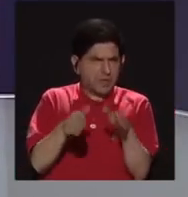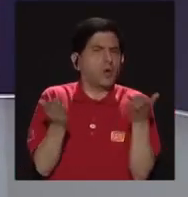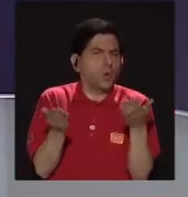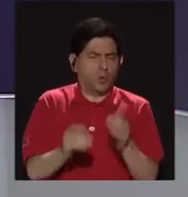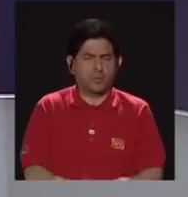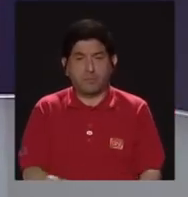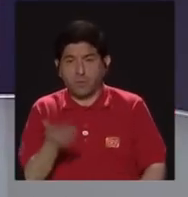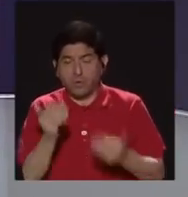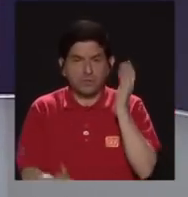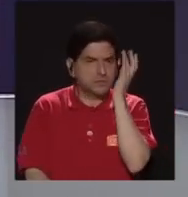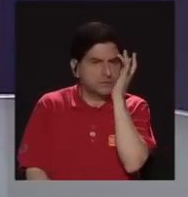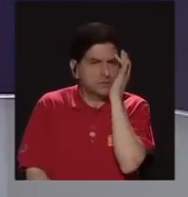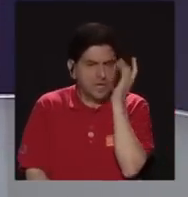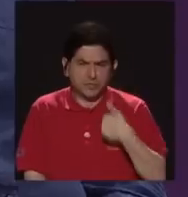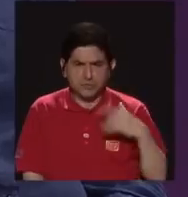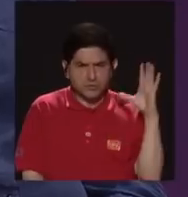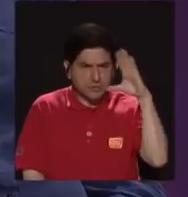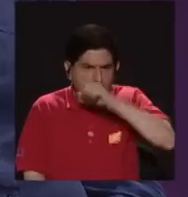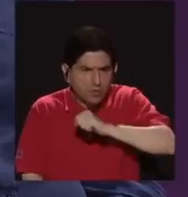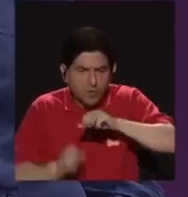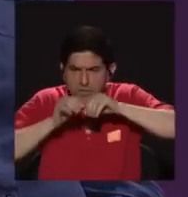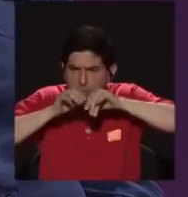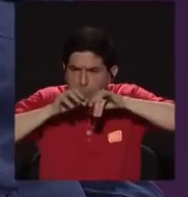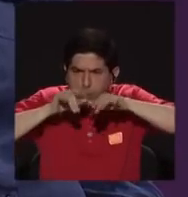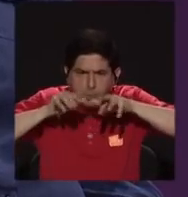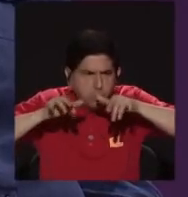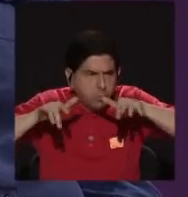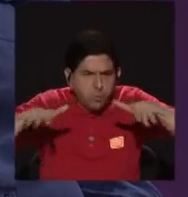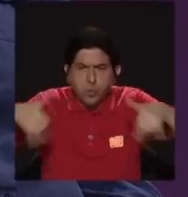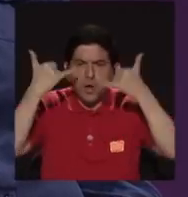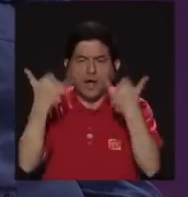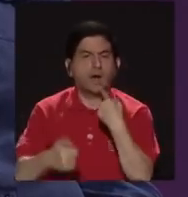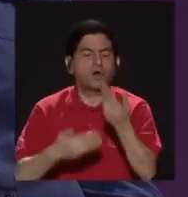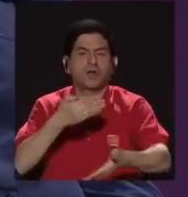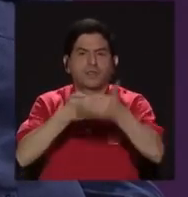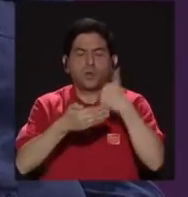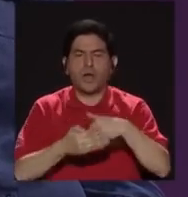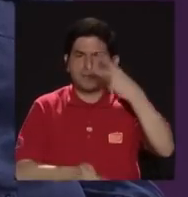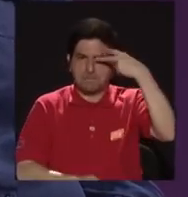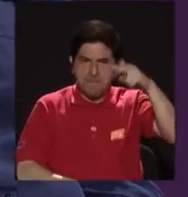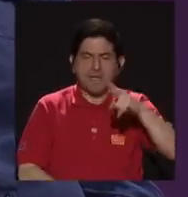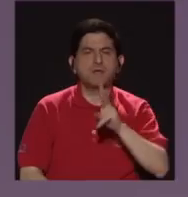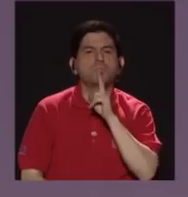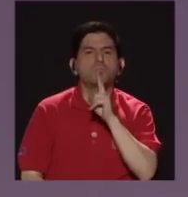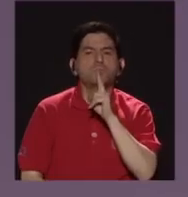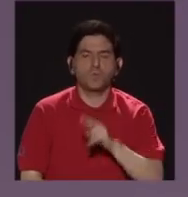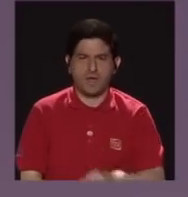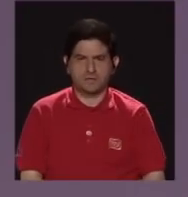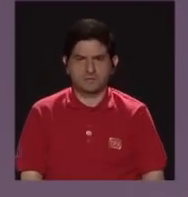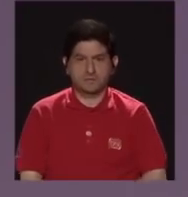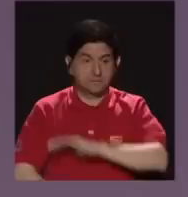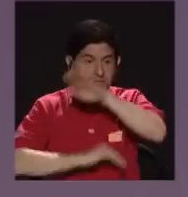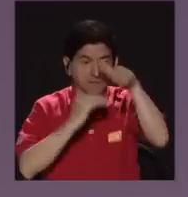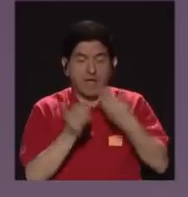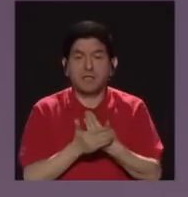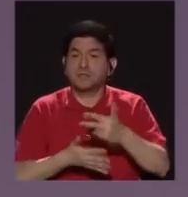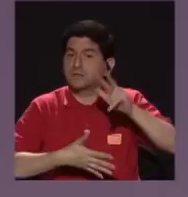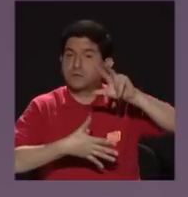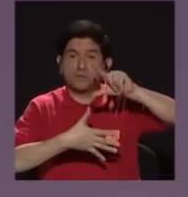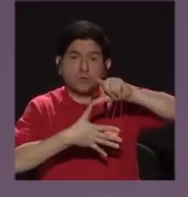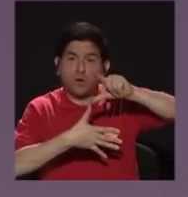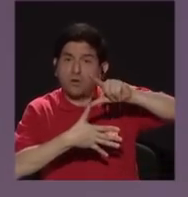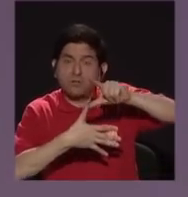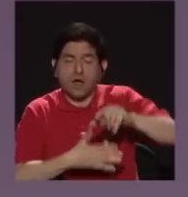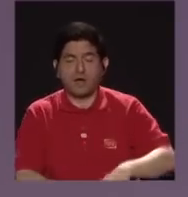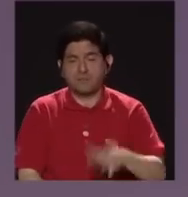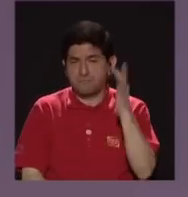de esa gran preocupación que veo que se extiende y se extiende. Ahora que mencionaste México, Honduras, en realidad en toda nuestra América Latina,